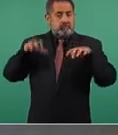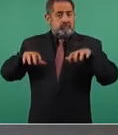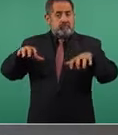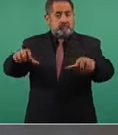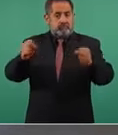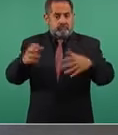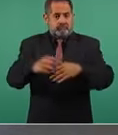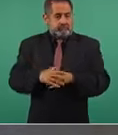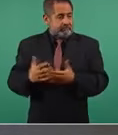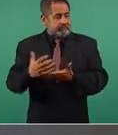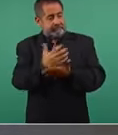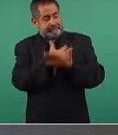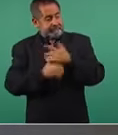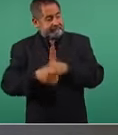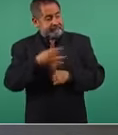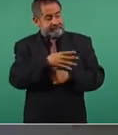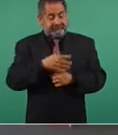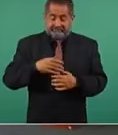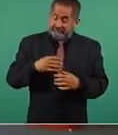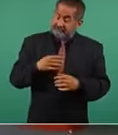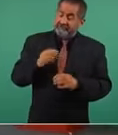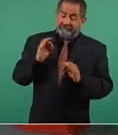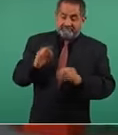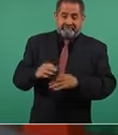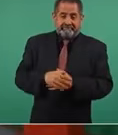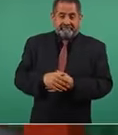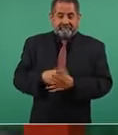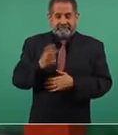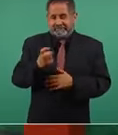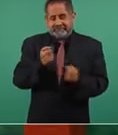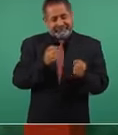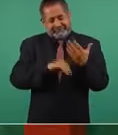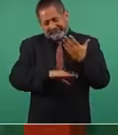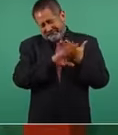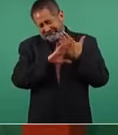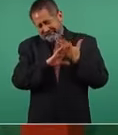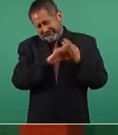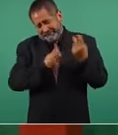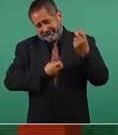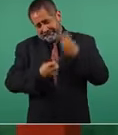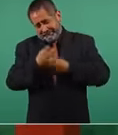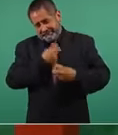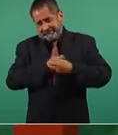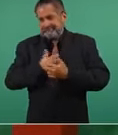ganarles a todos, es que se unieron todos,